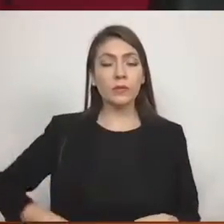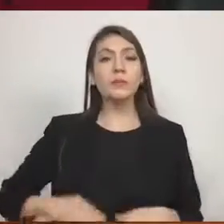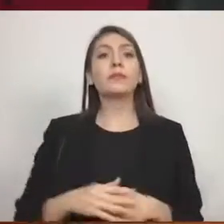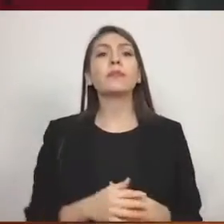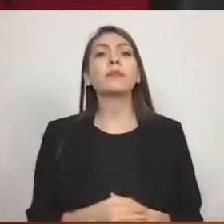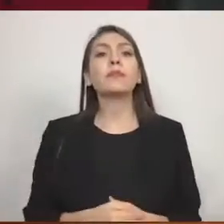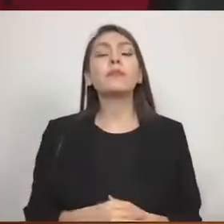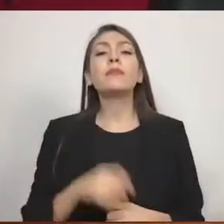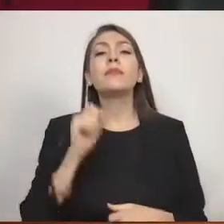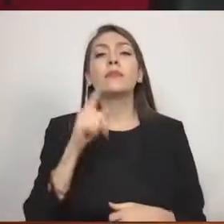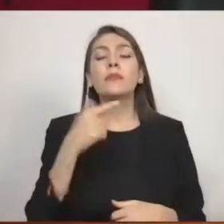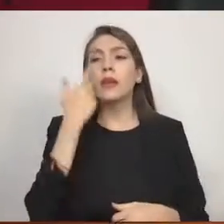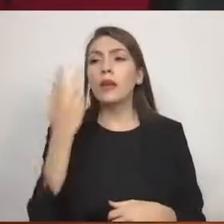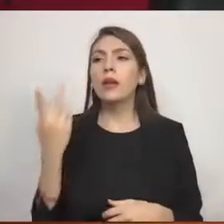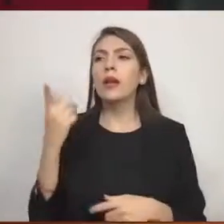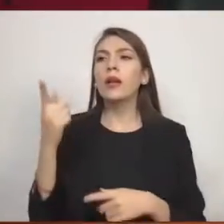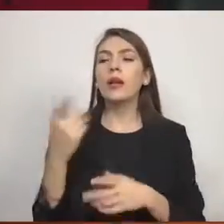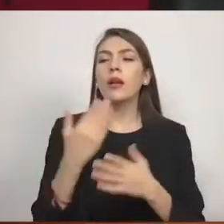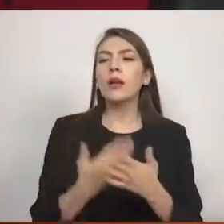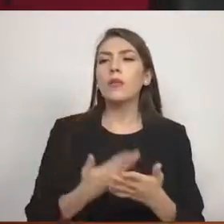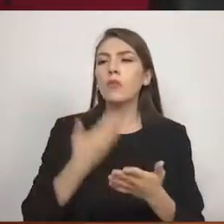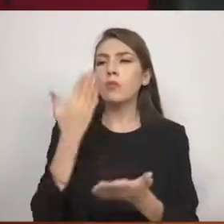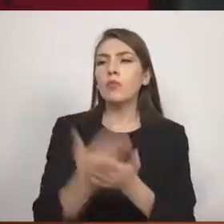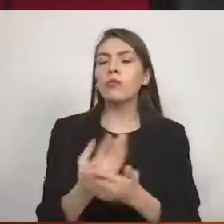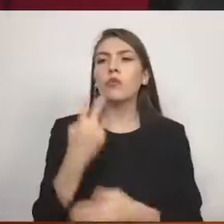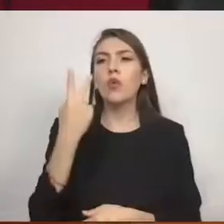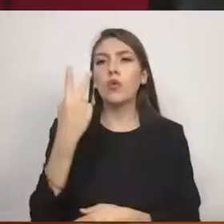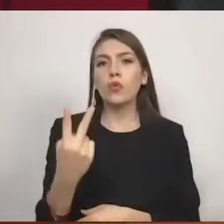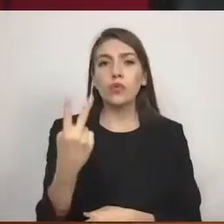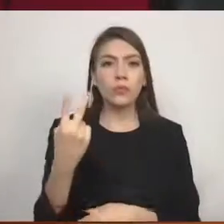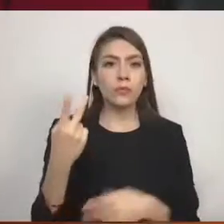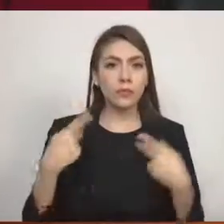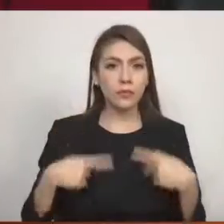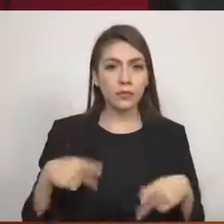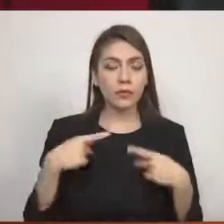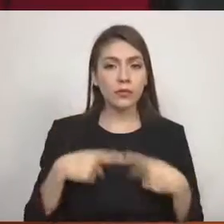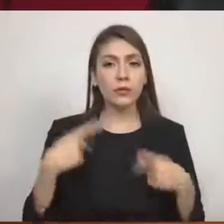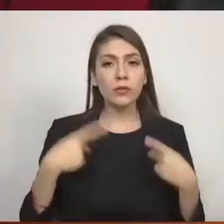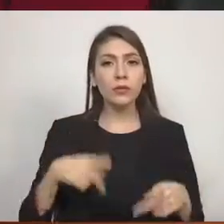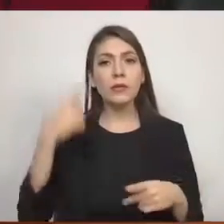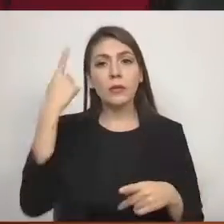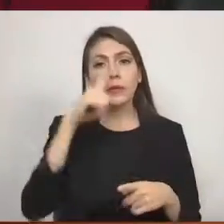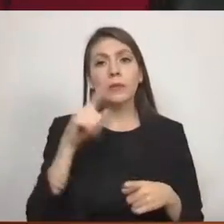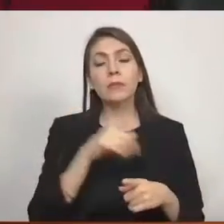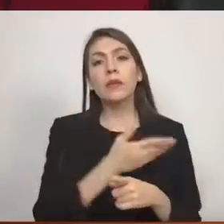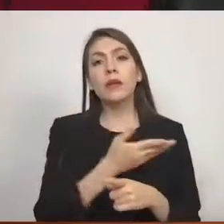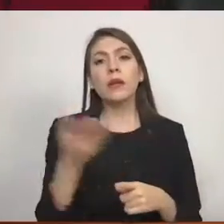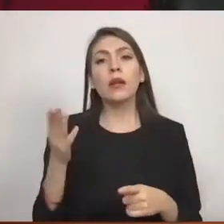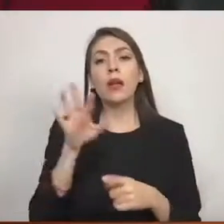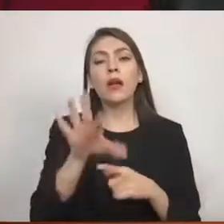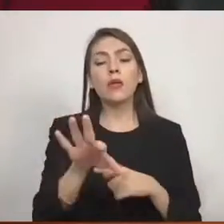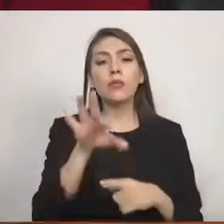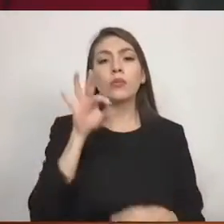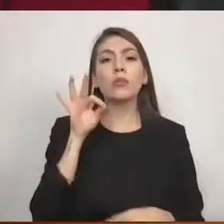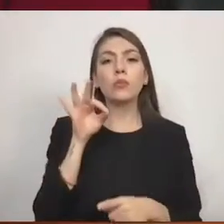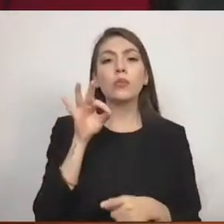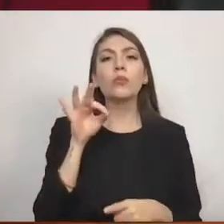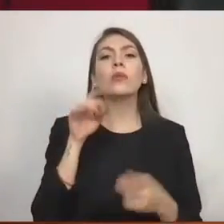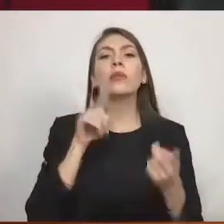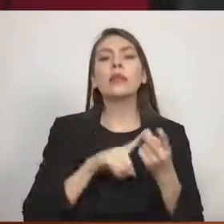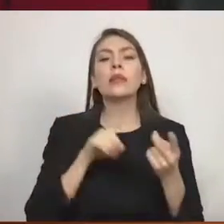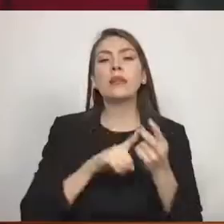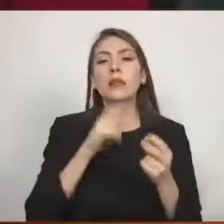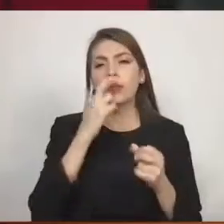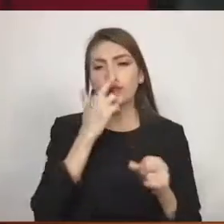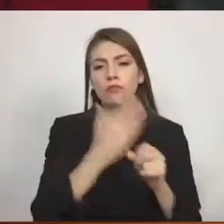terna de ciudadanos de entre los cuales esa soberanía designe a quien ocupe el cargo referido.